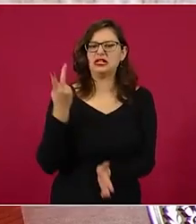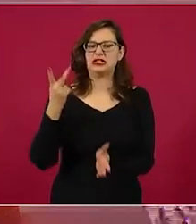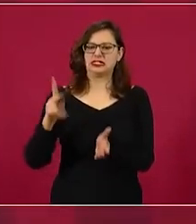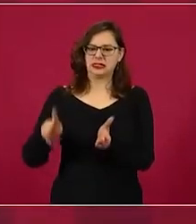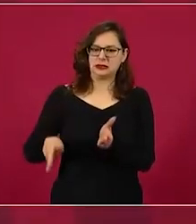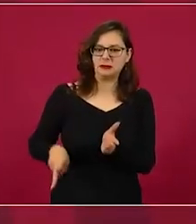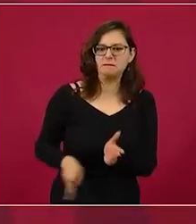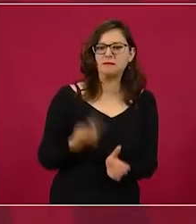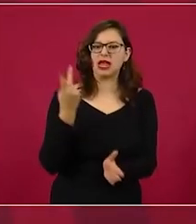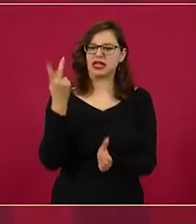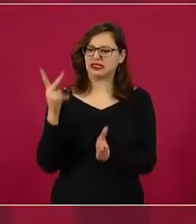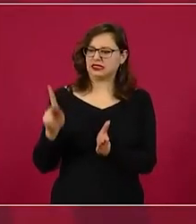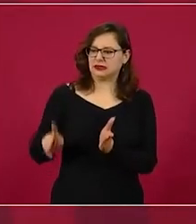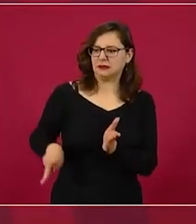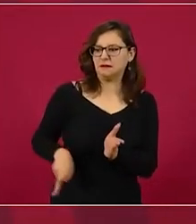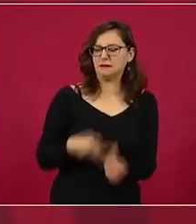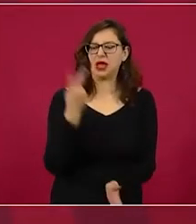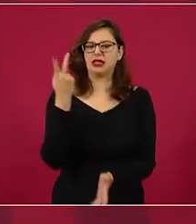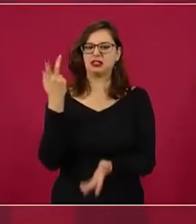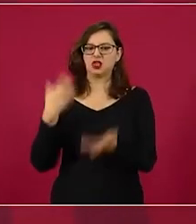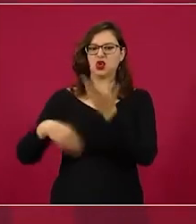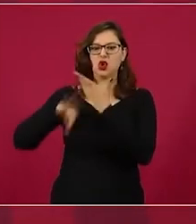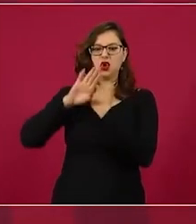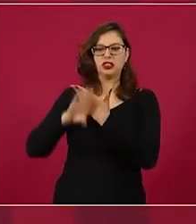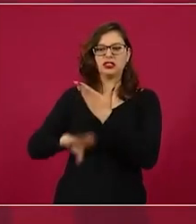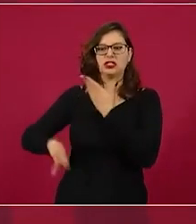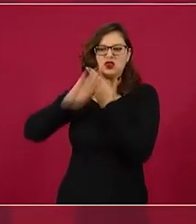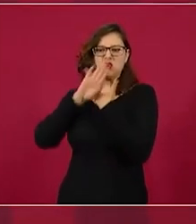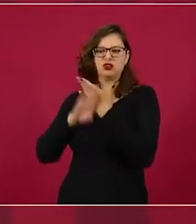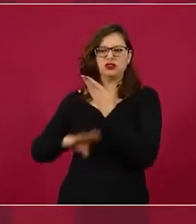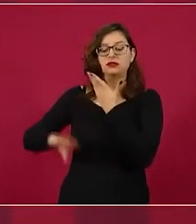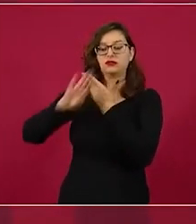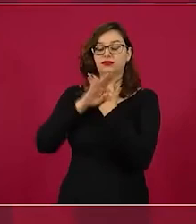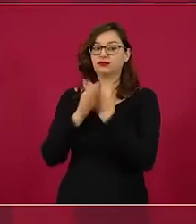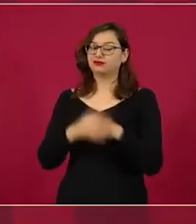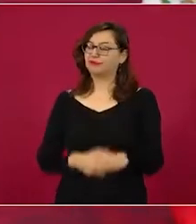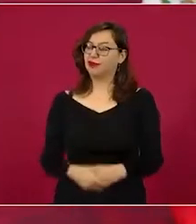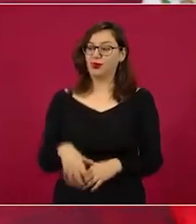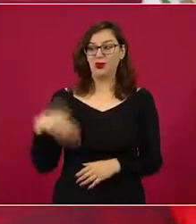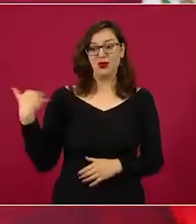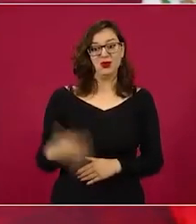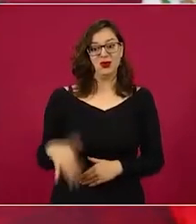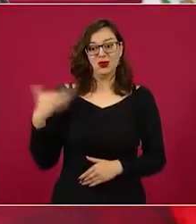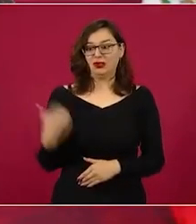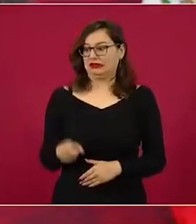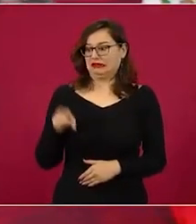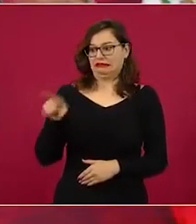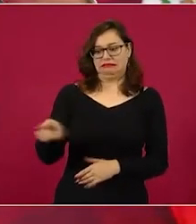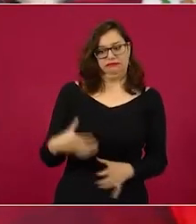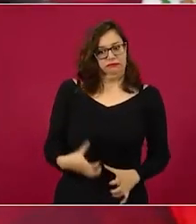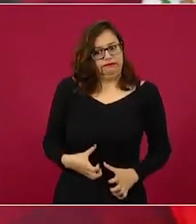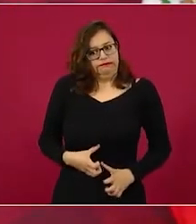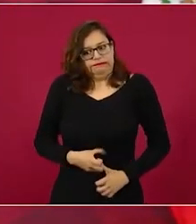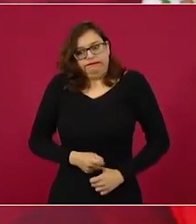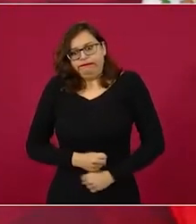Imagínense cuánta frustración de que